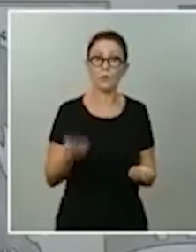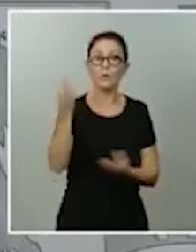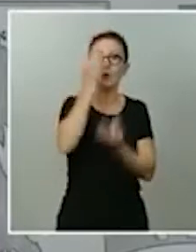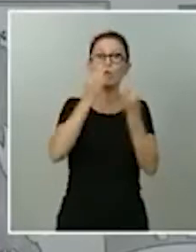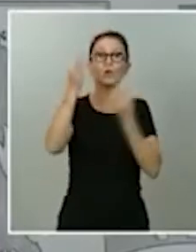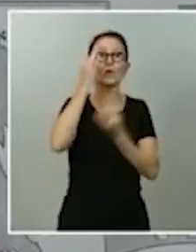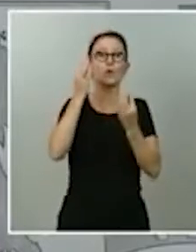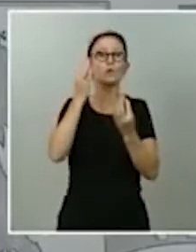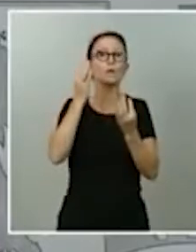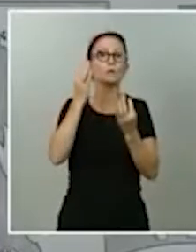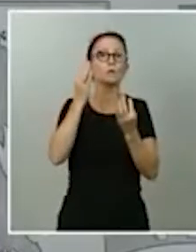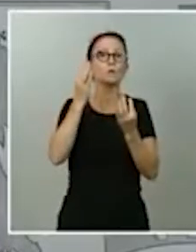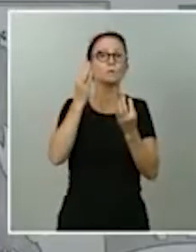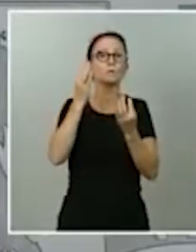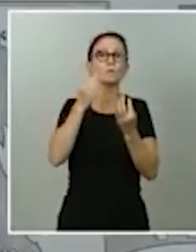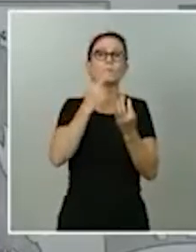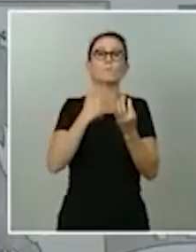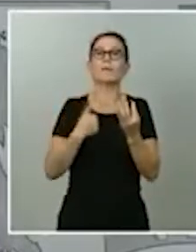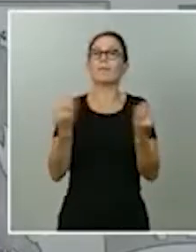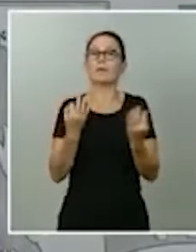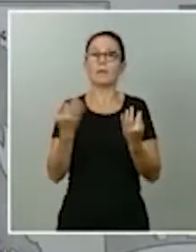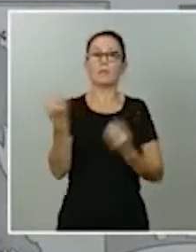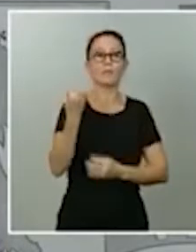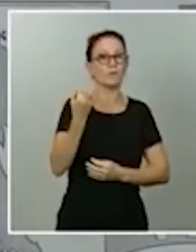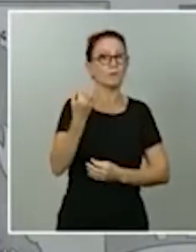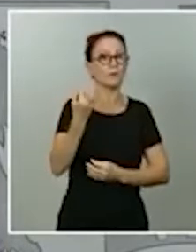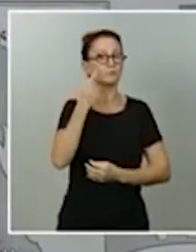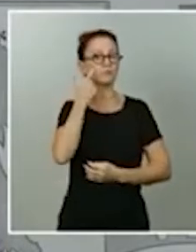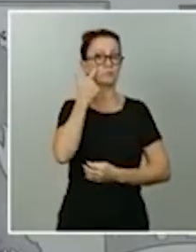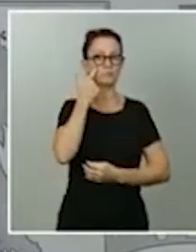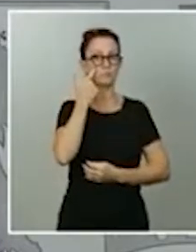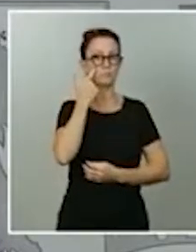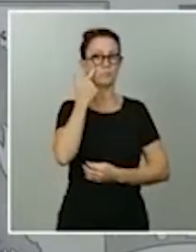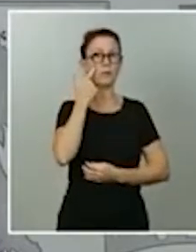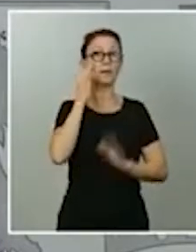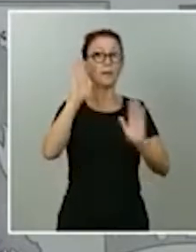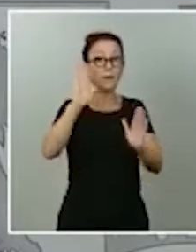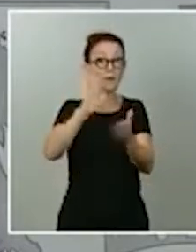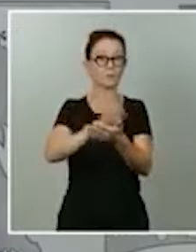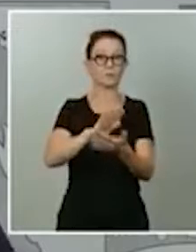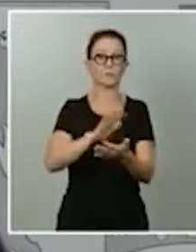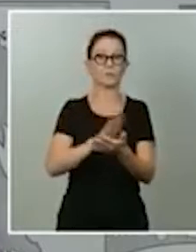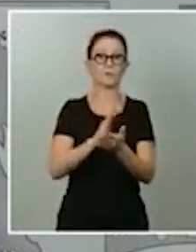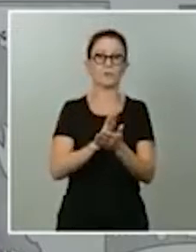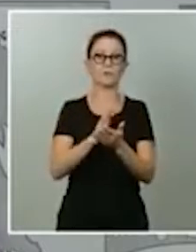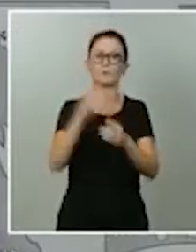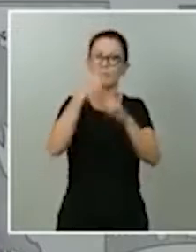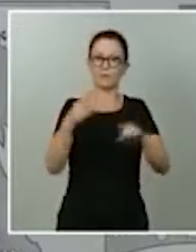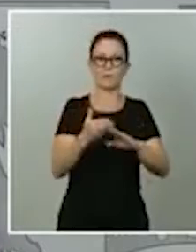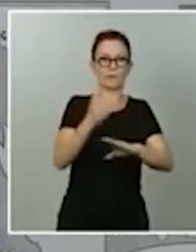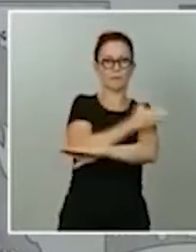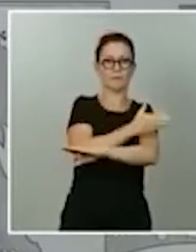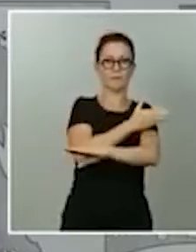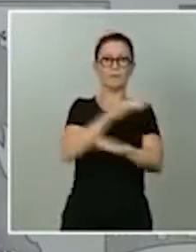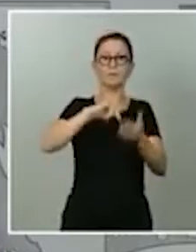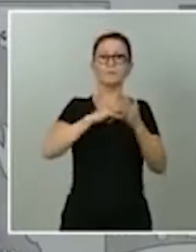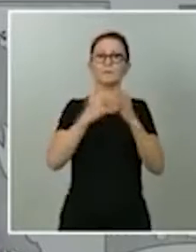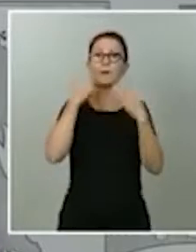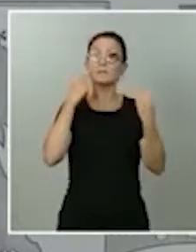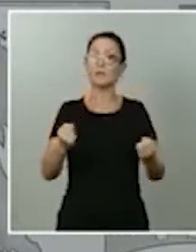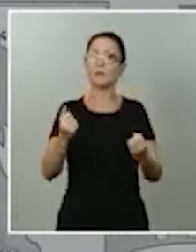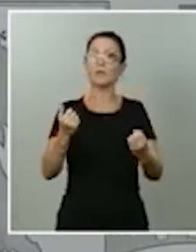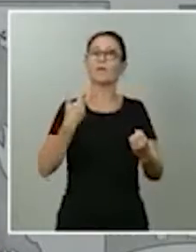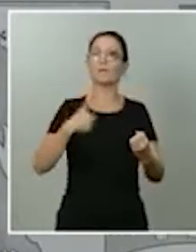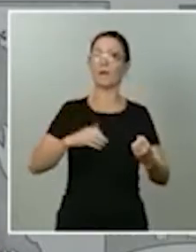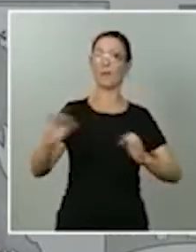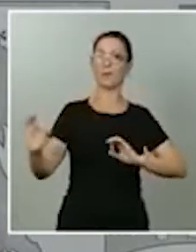Los datos lo que indican es que tenemos que estar vigilantes, pero que tenemos que estar serenos. Que nuestro sistema nacional de salud está mucho mejor preparado, no